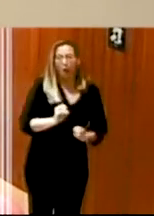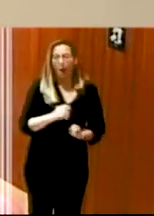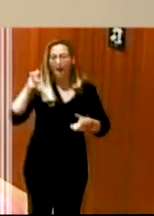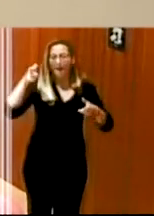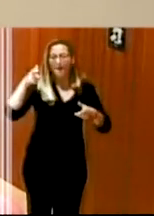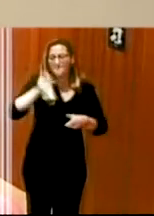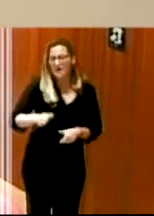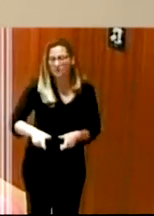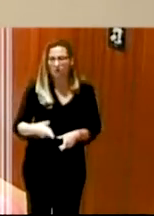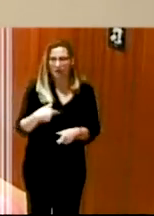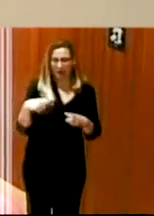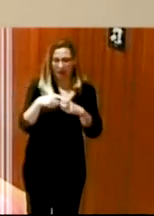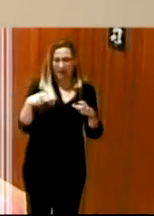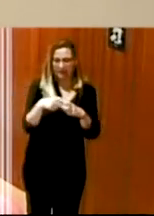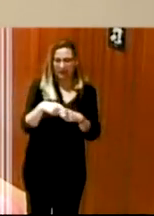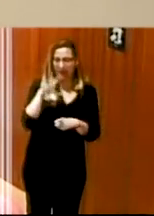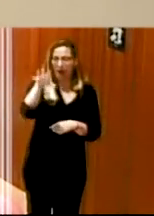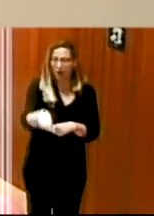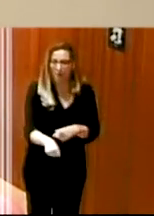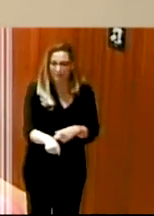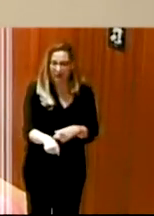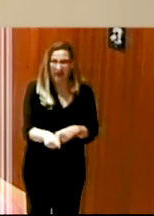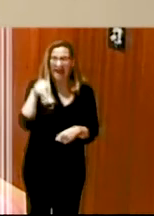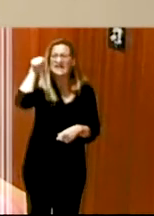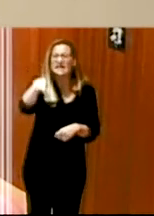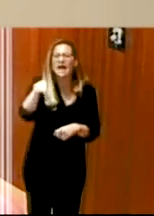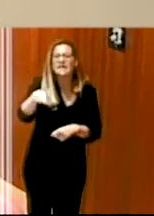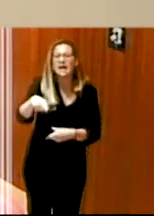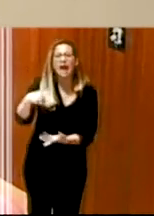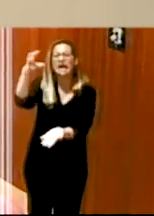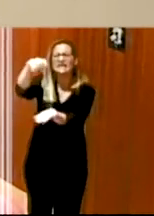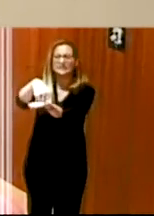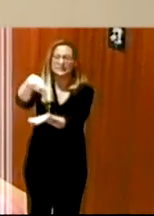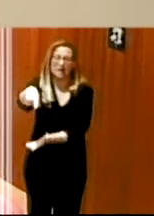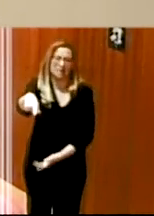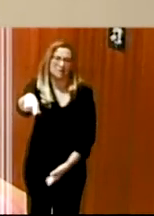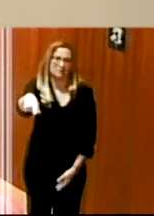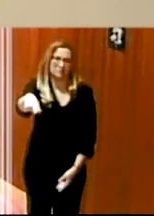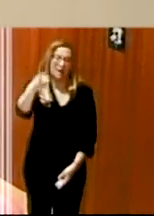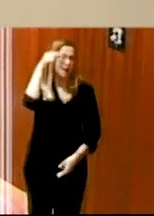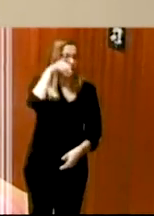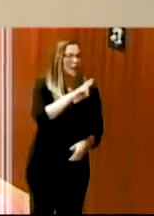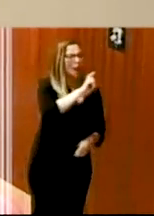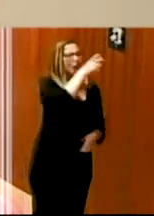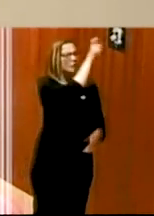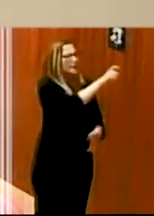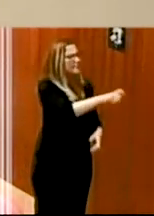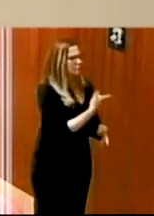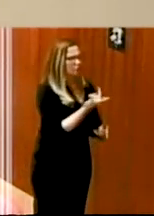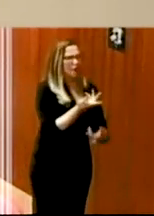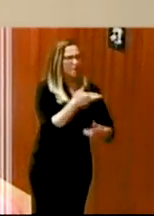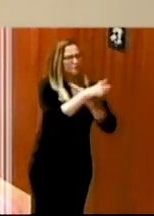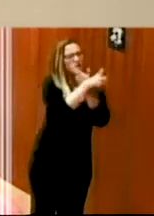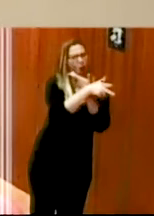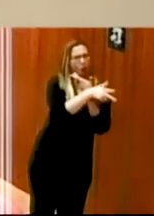necesiten un espacio para silla de ruedas tienen que comprarse en taquilla. O el resto puede ser online pero esto tiene que ser en taquilla y pasa también en